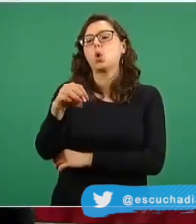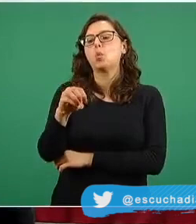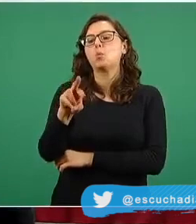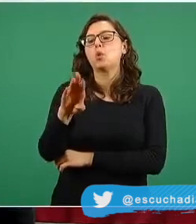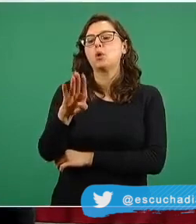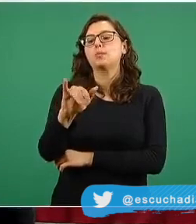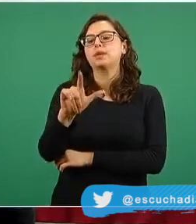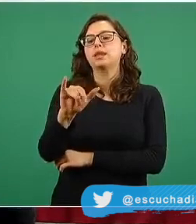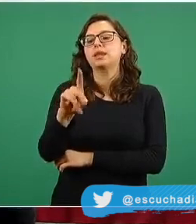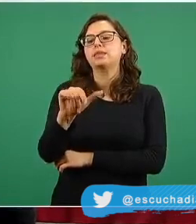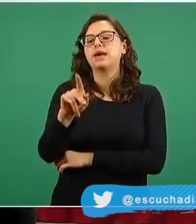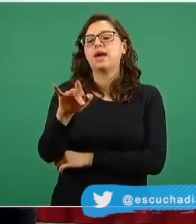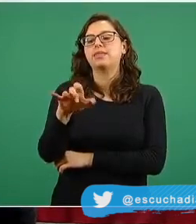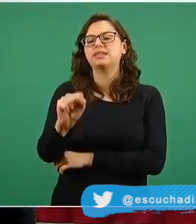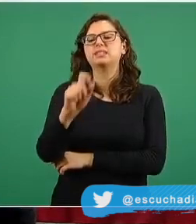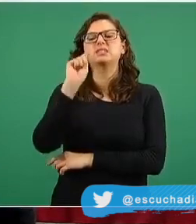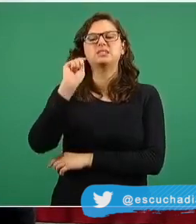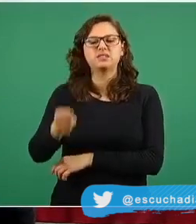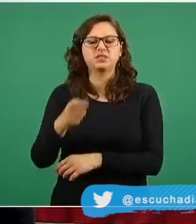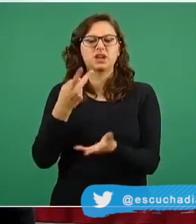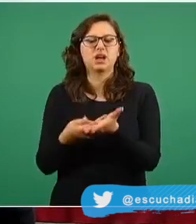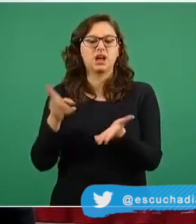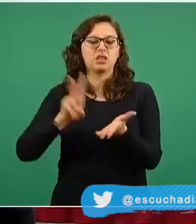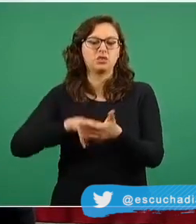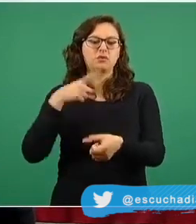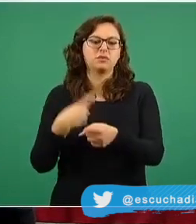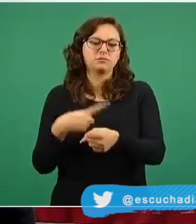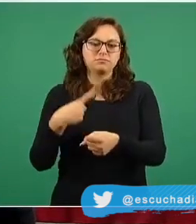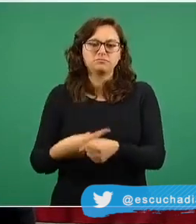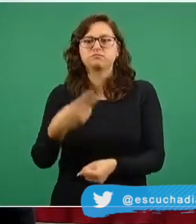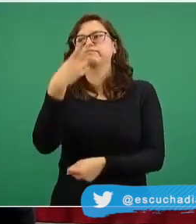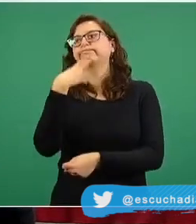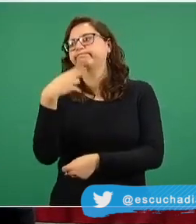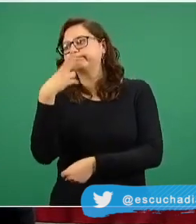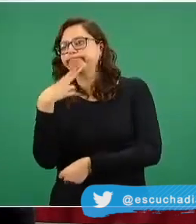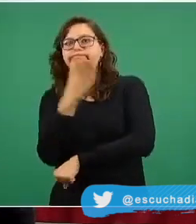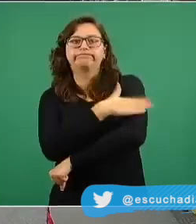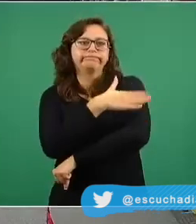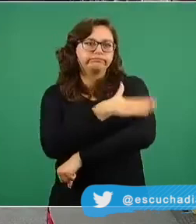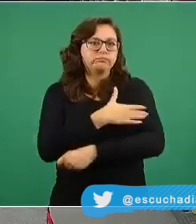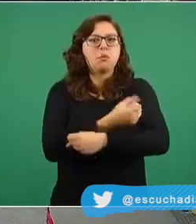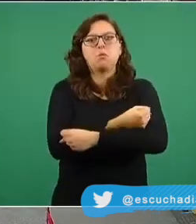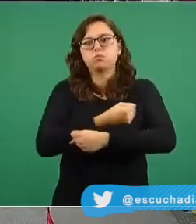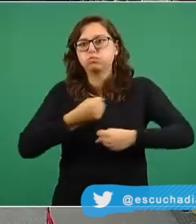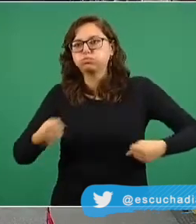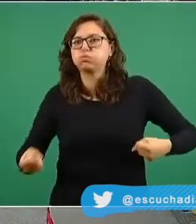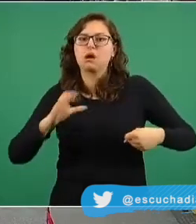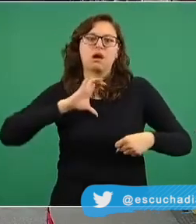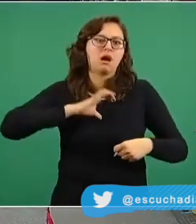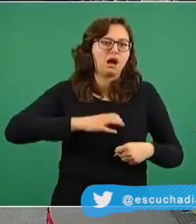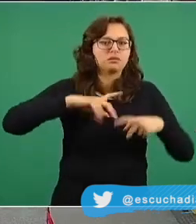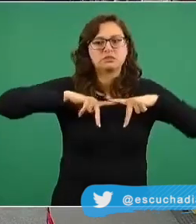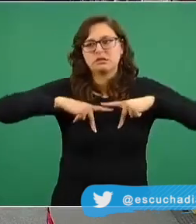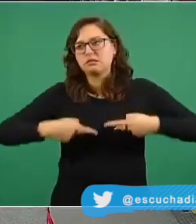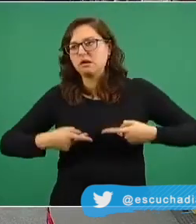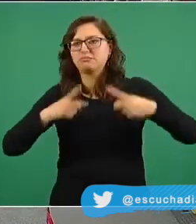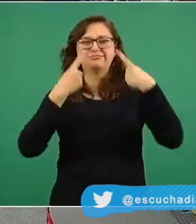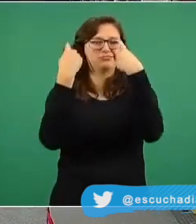hipertensión obesidad inmunosupresión y varias otras cáncer que hemos mencionado